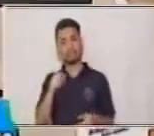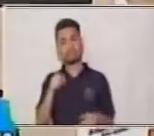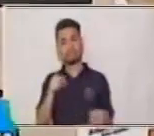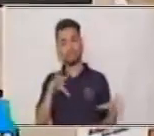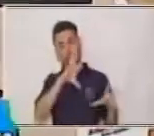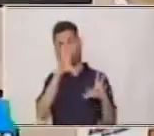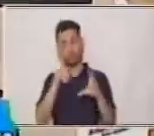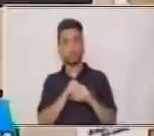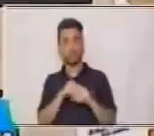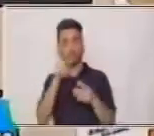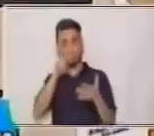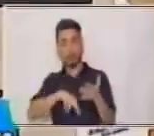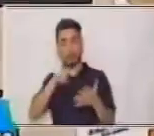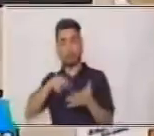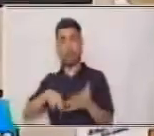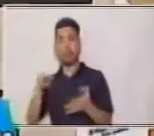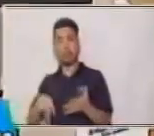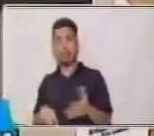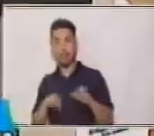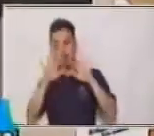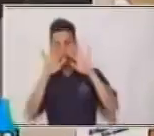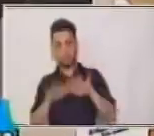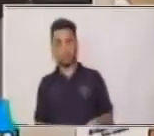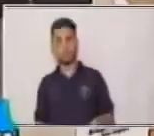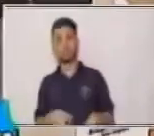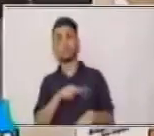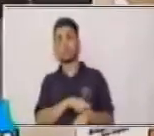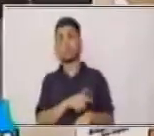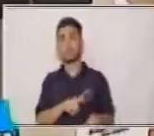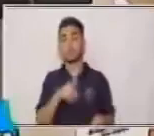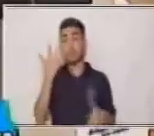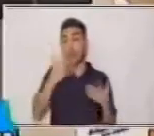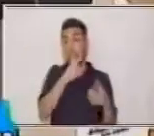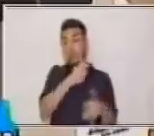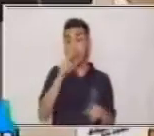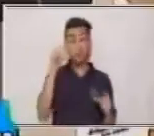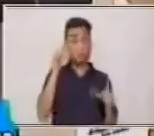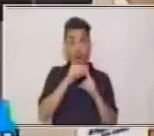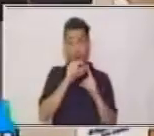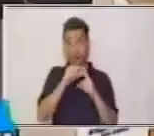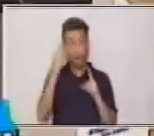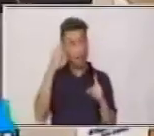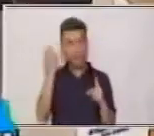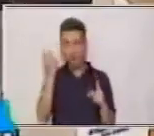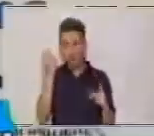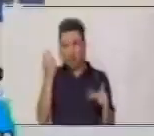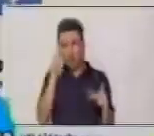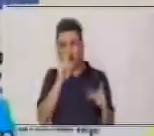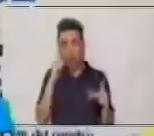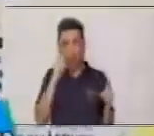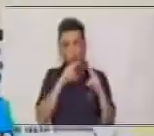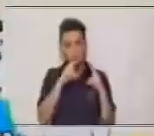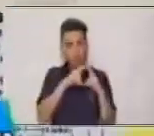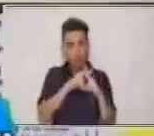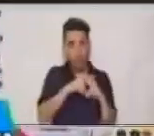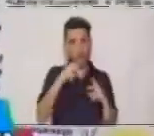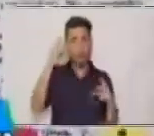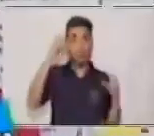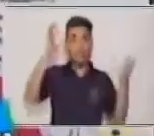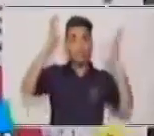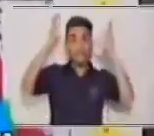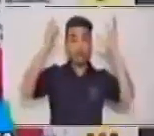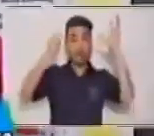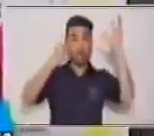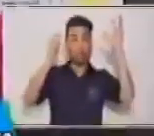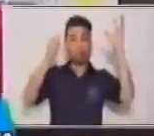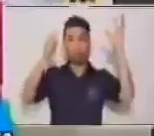contenido. Y si hay una palabra que no reconocemos, el cerebro inmediatamente busca un